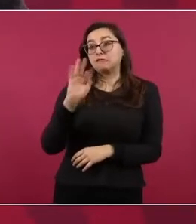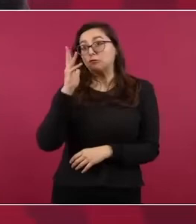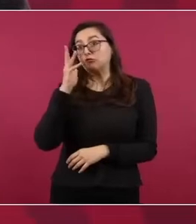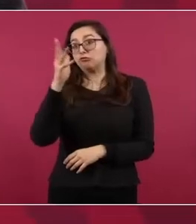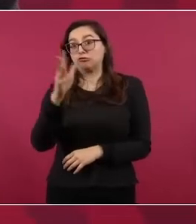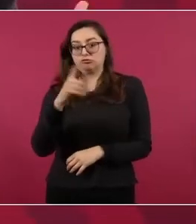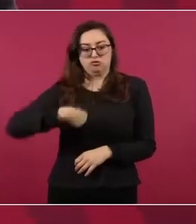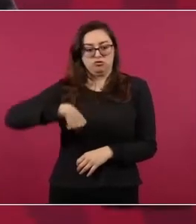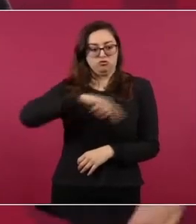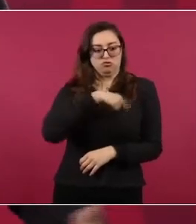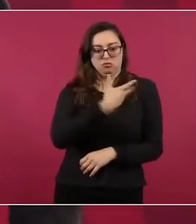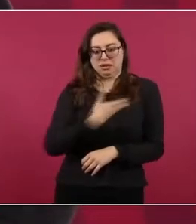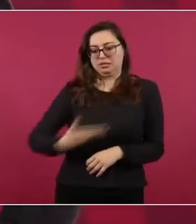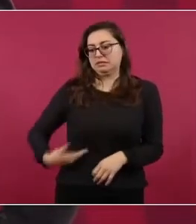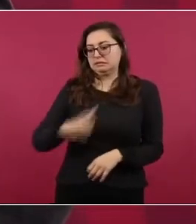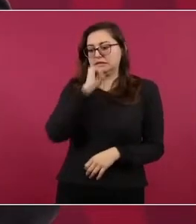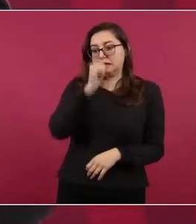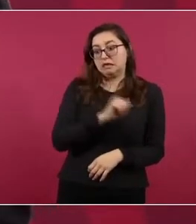estuviese atado.